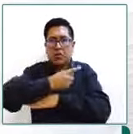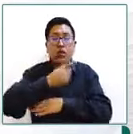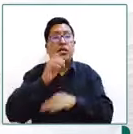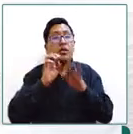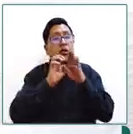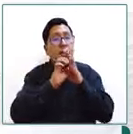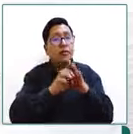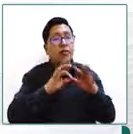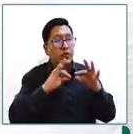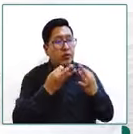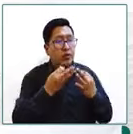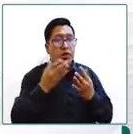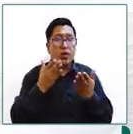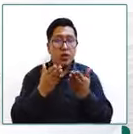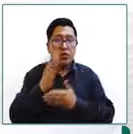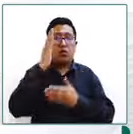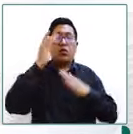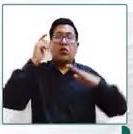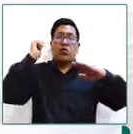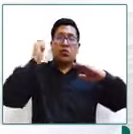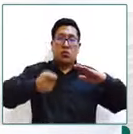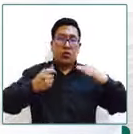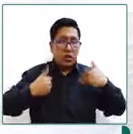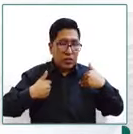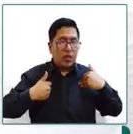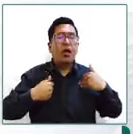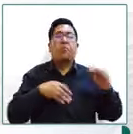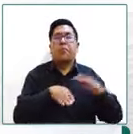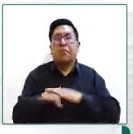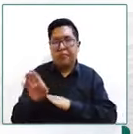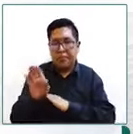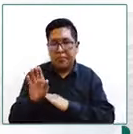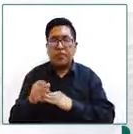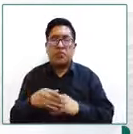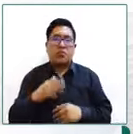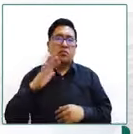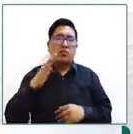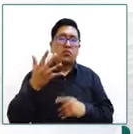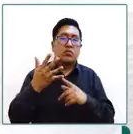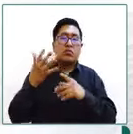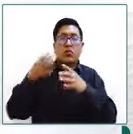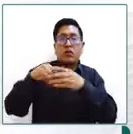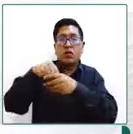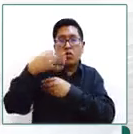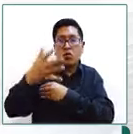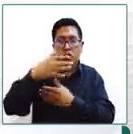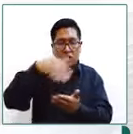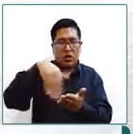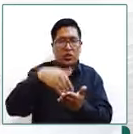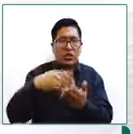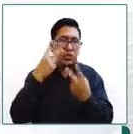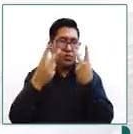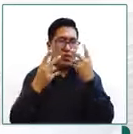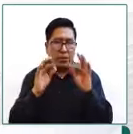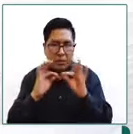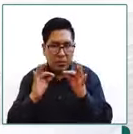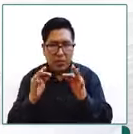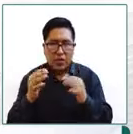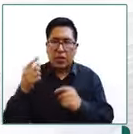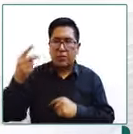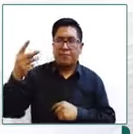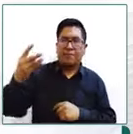el familiar cuenta con autorización judicial no se permiten visitas fuera del centro de acogimiento bueno